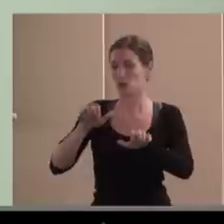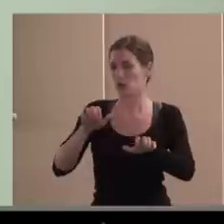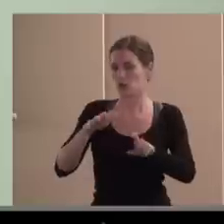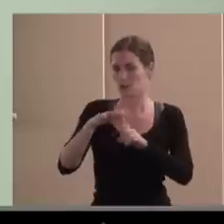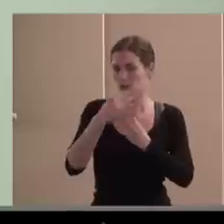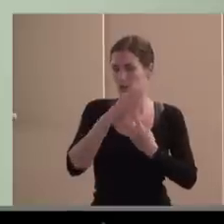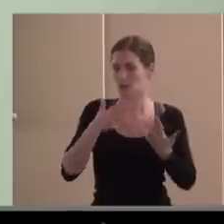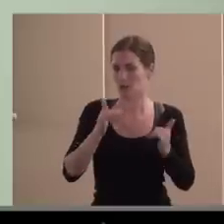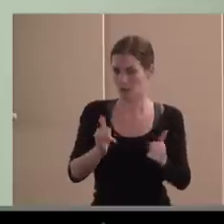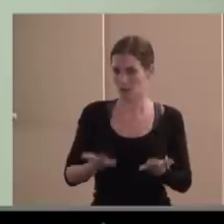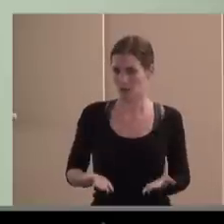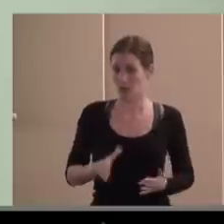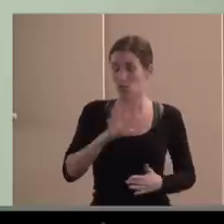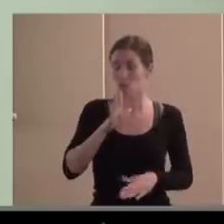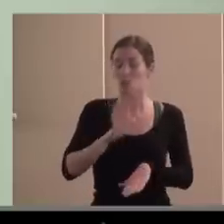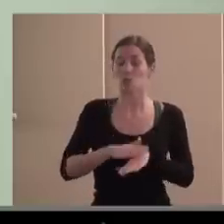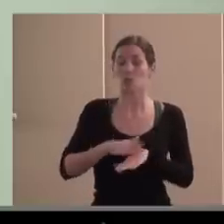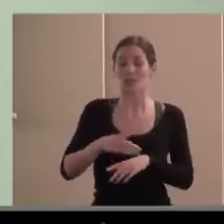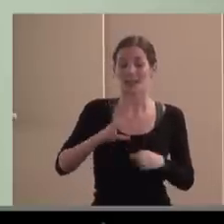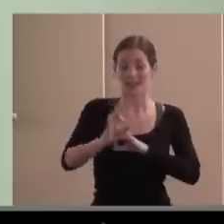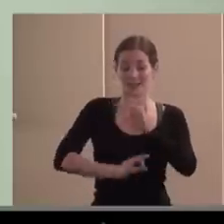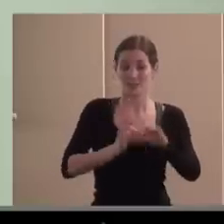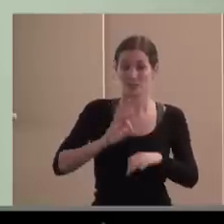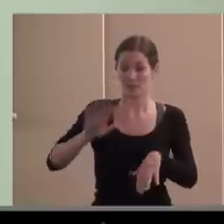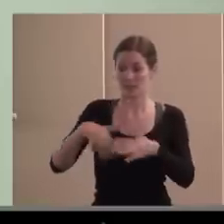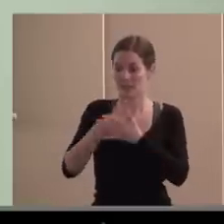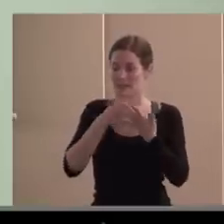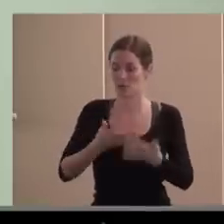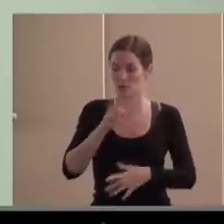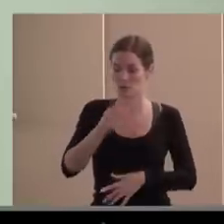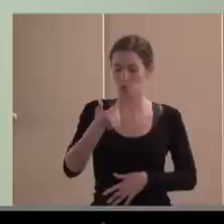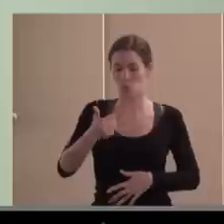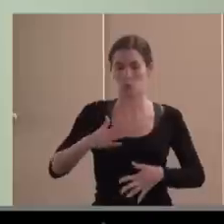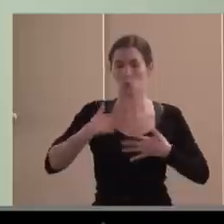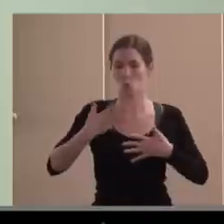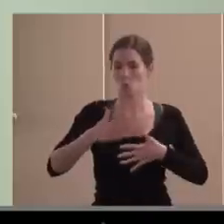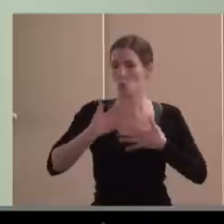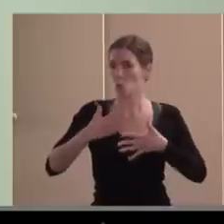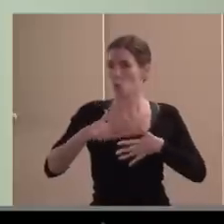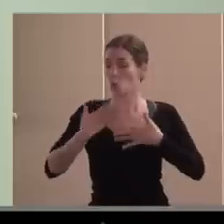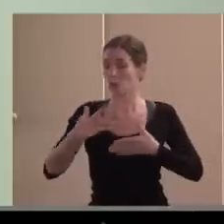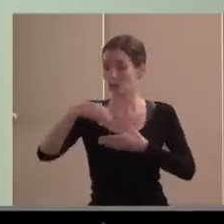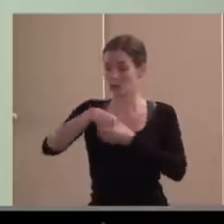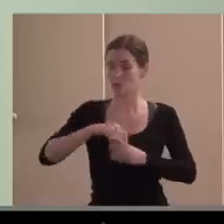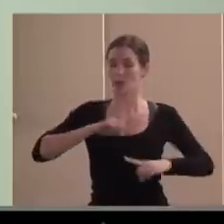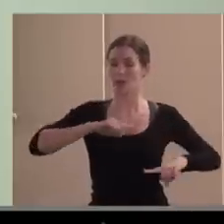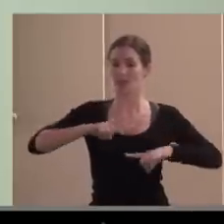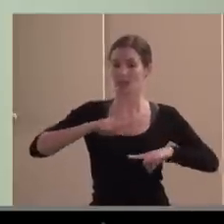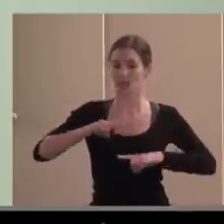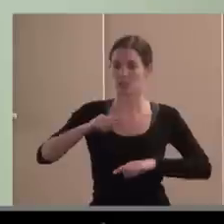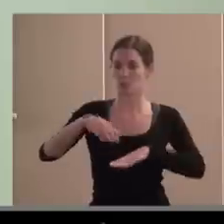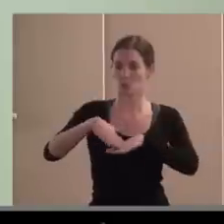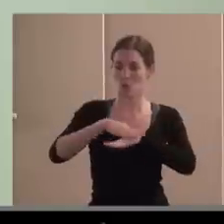a salto de mata, pues tampoco tienen muy claro, ni sus directivos, ni sus bases, ni en sus estatutos, ni en sus protocolos